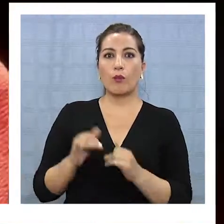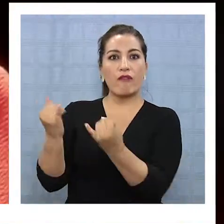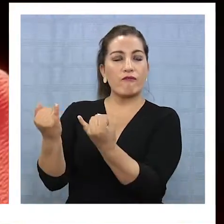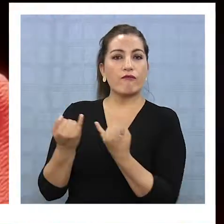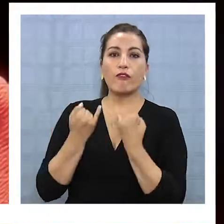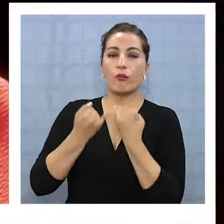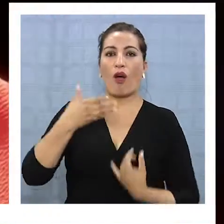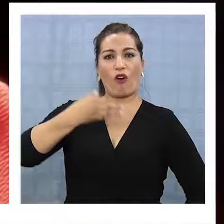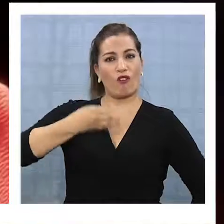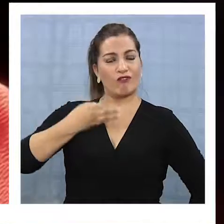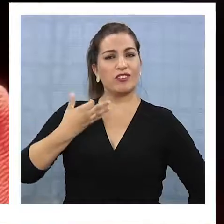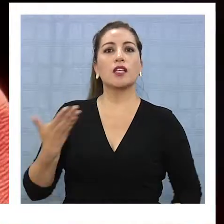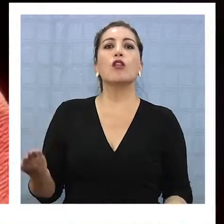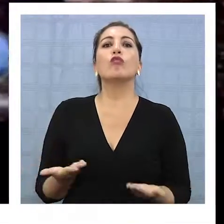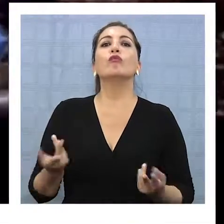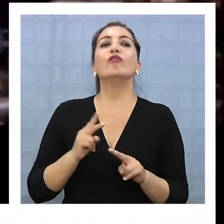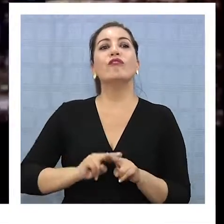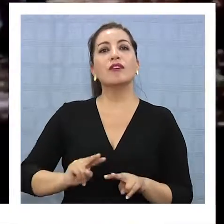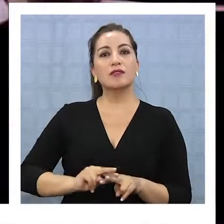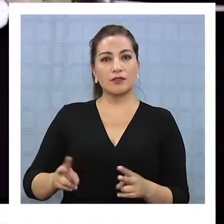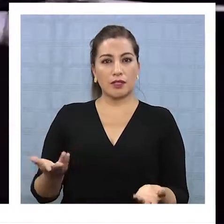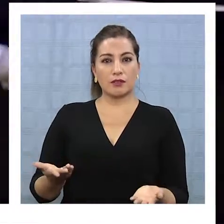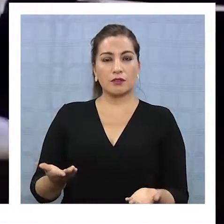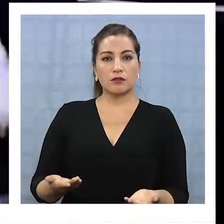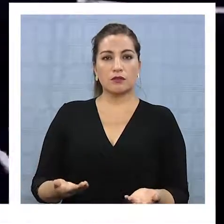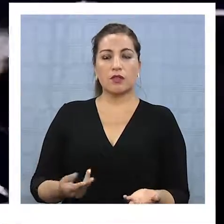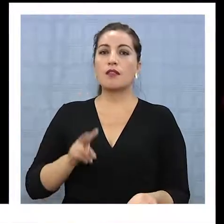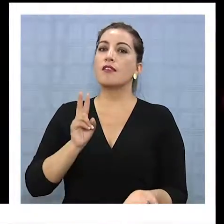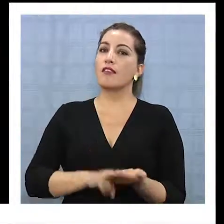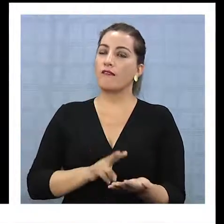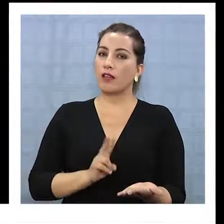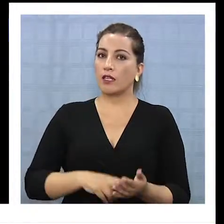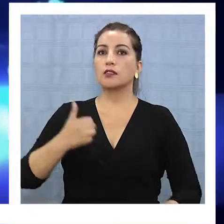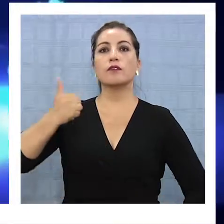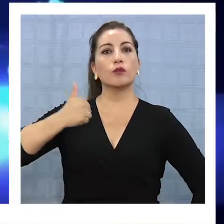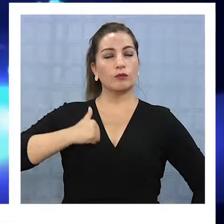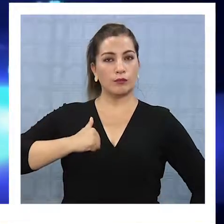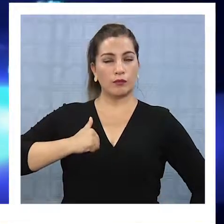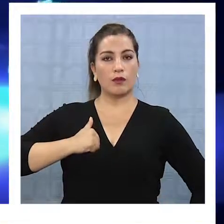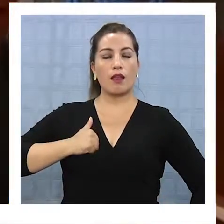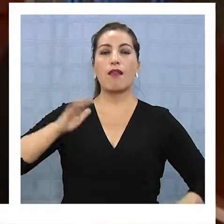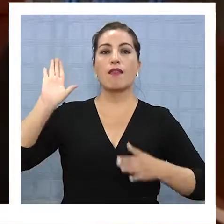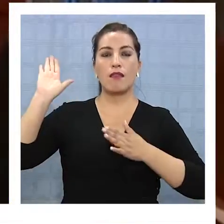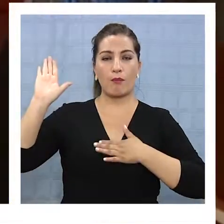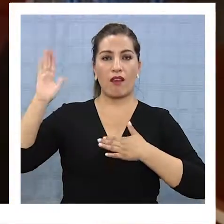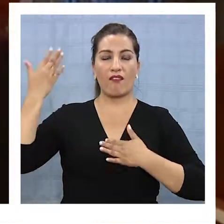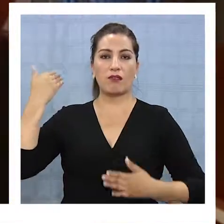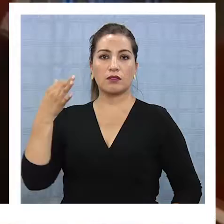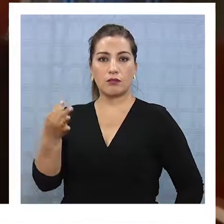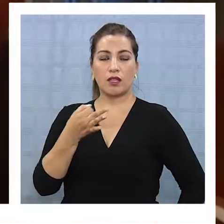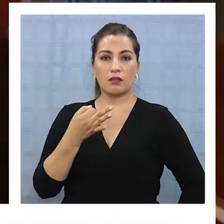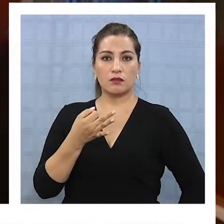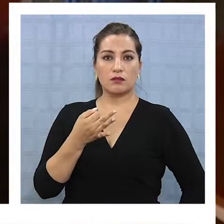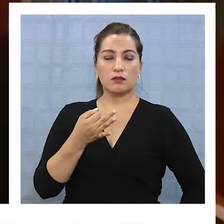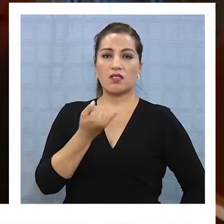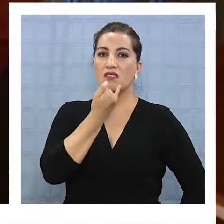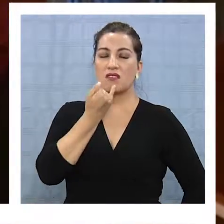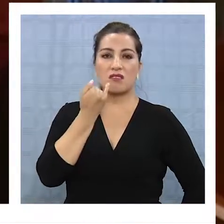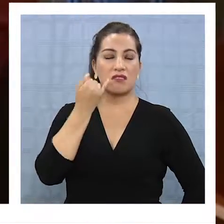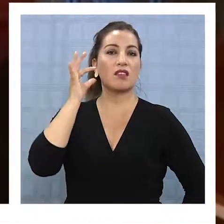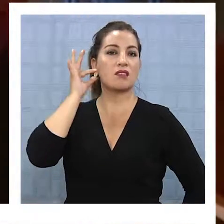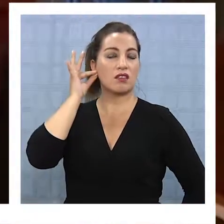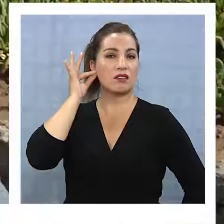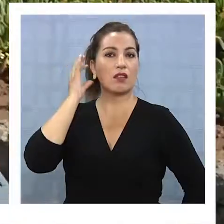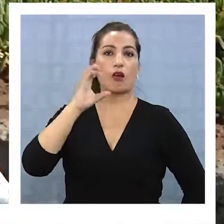informado oficialmente de cómo va a ser eso y si efectivamente se va a cumplir la palabra de la Intendenta